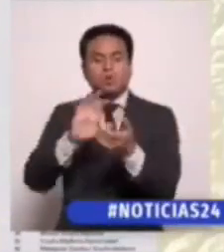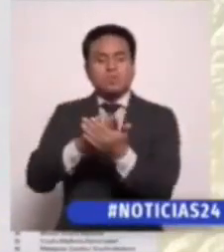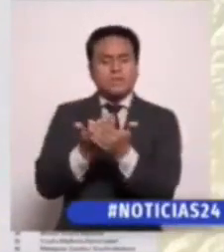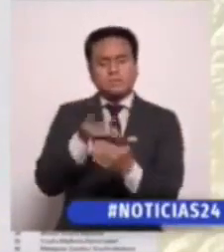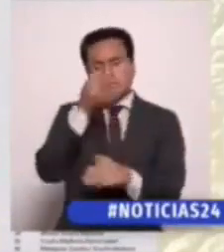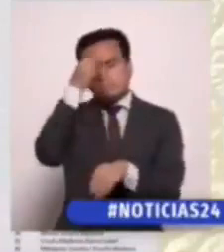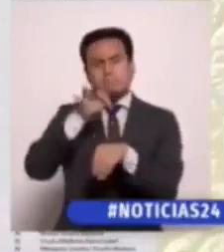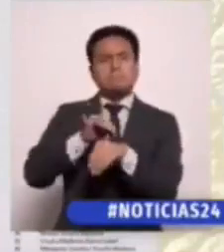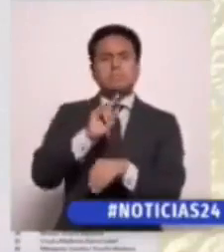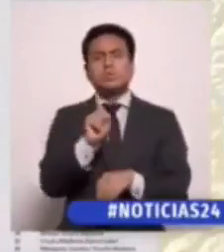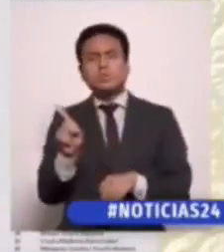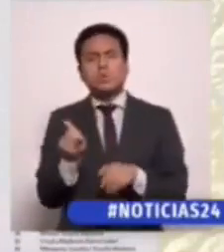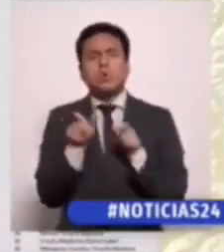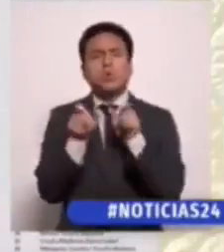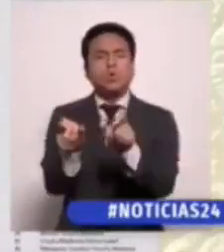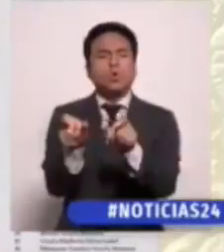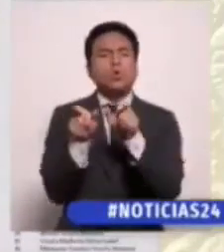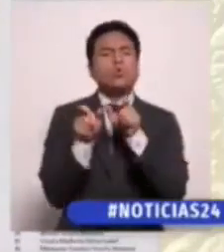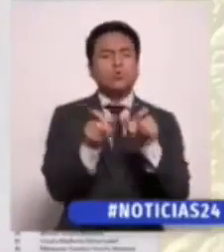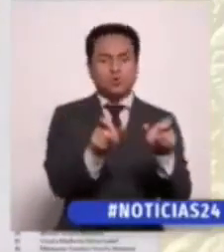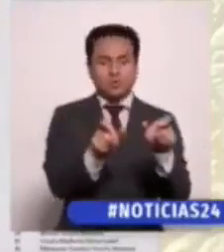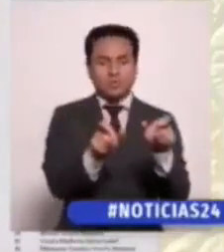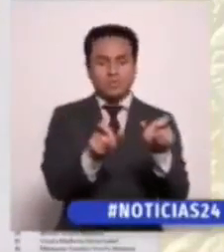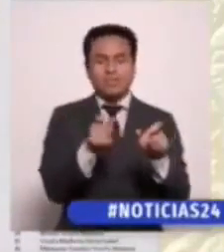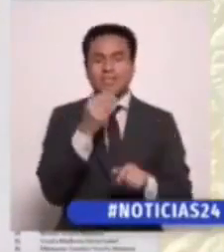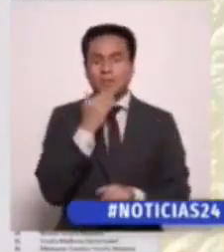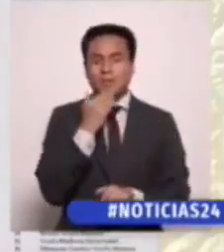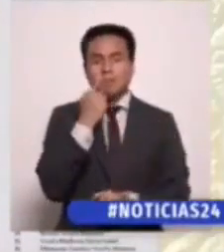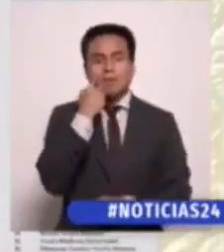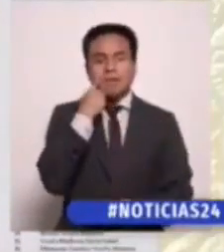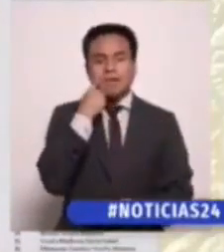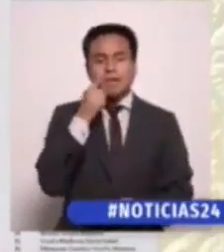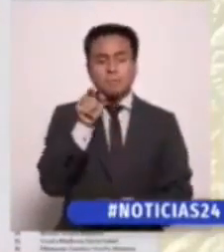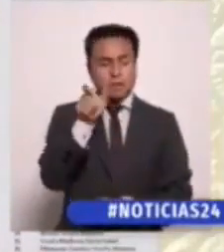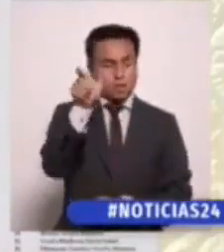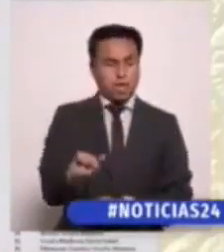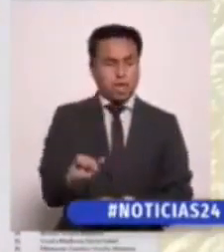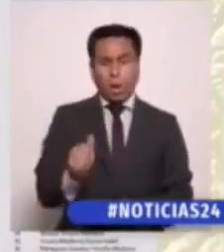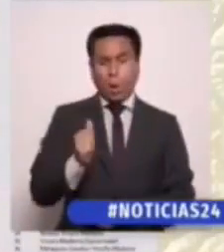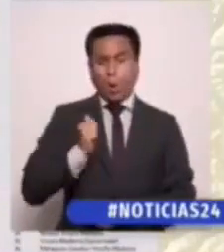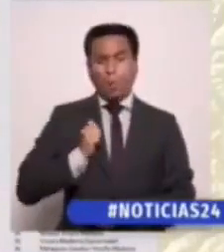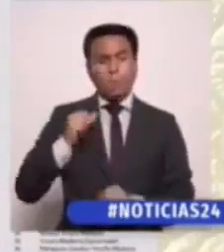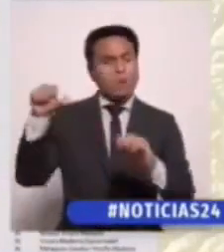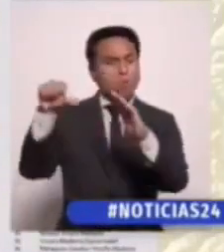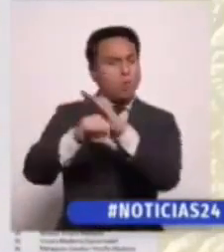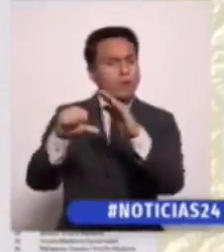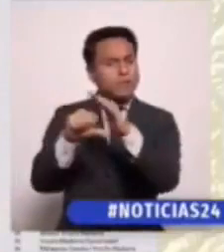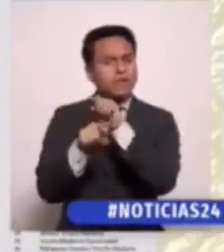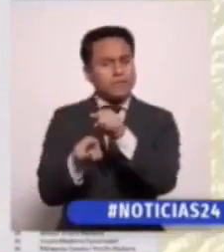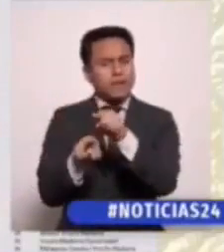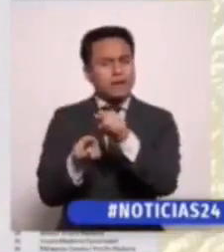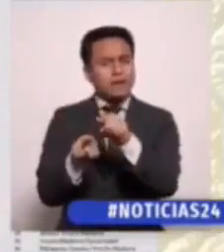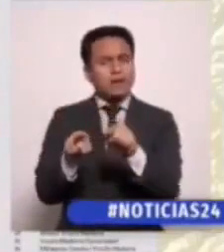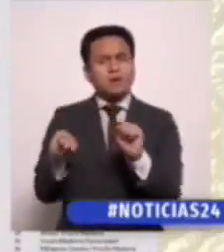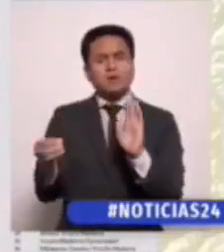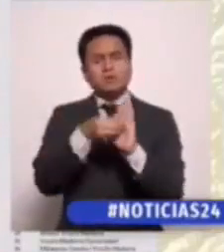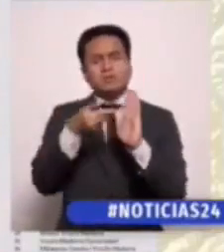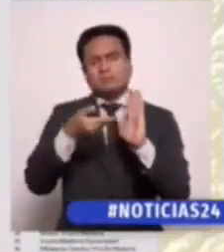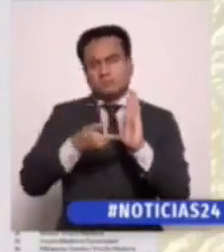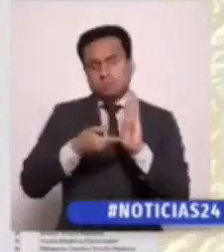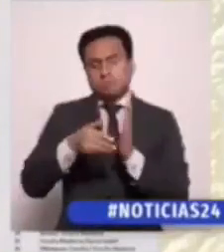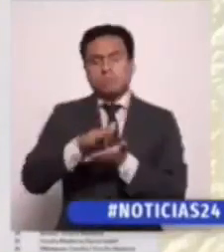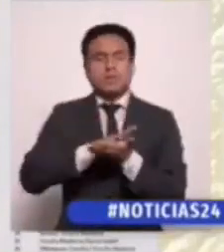y controles para verificar el cumplimiento de la cuarentena que está establecida,